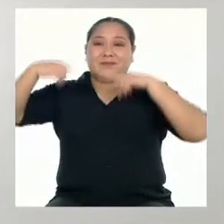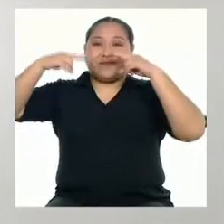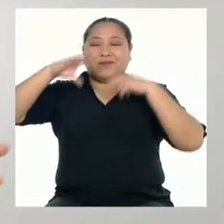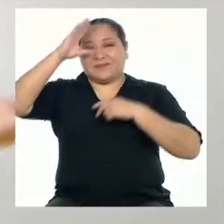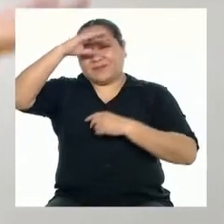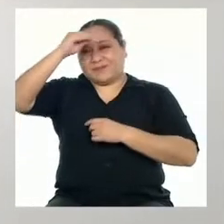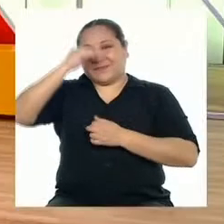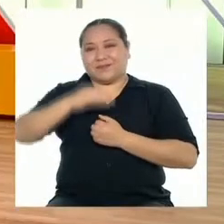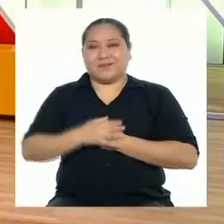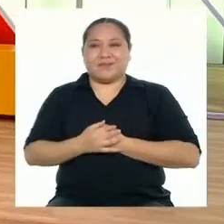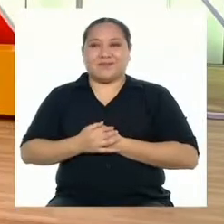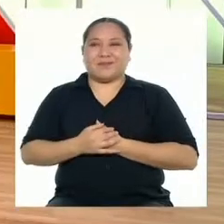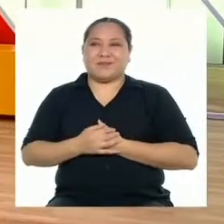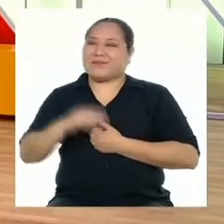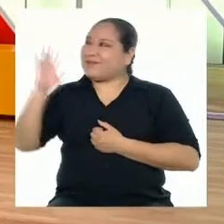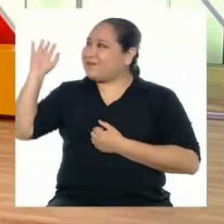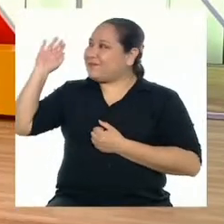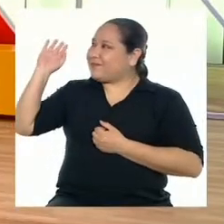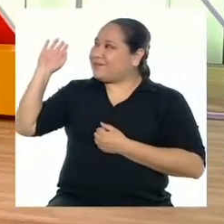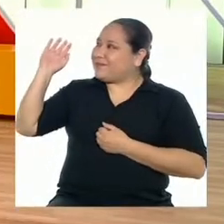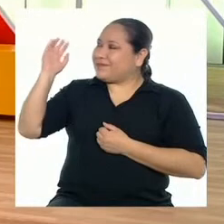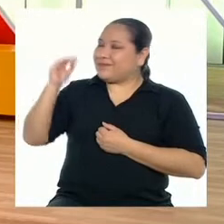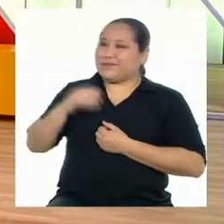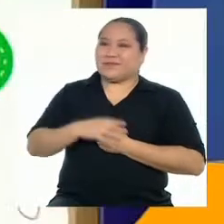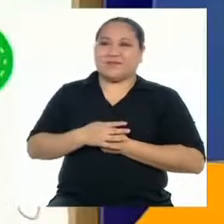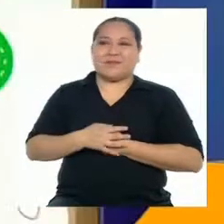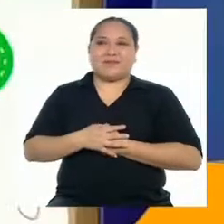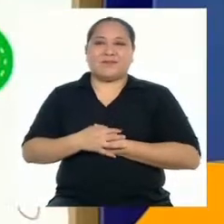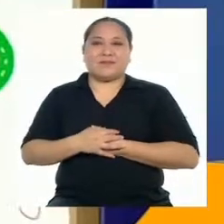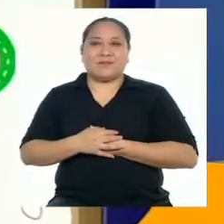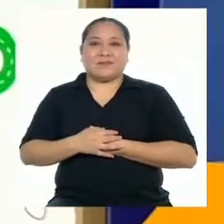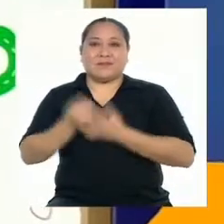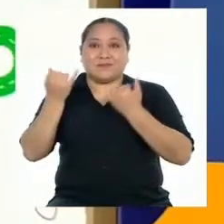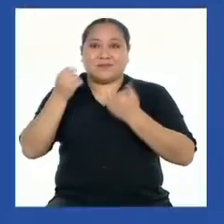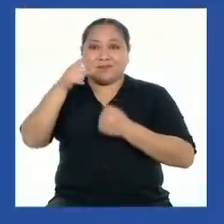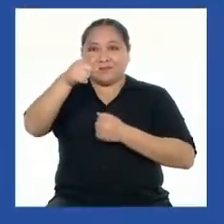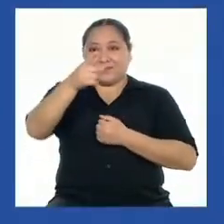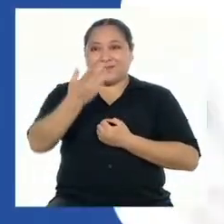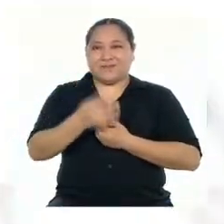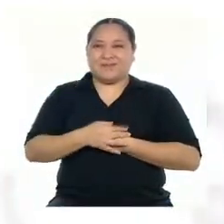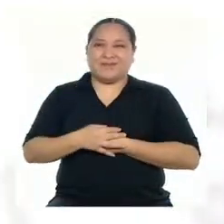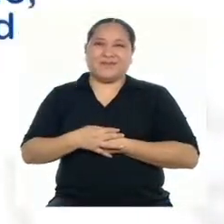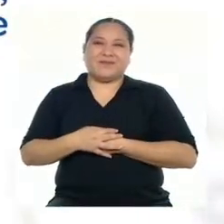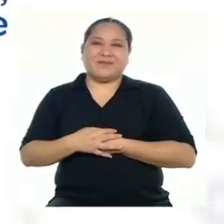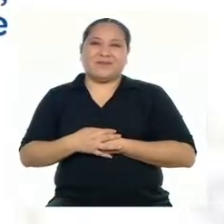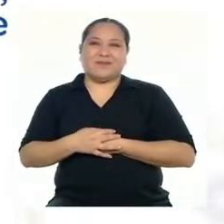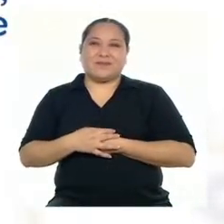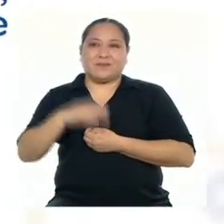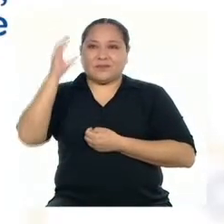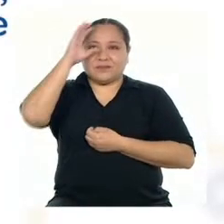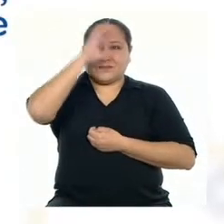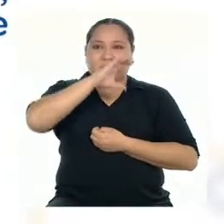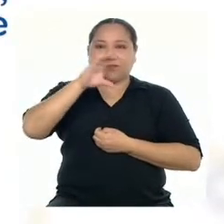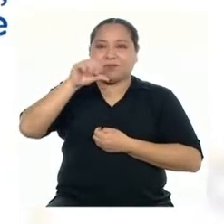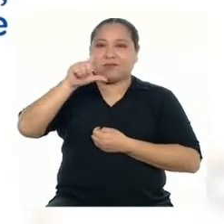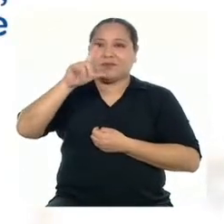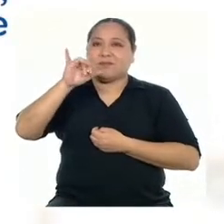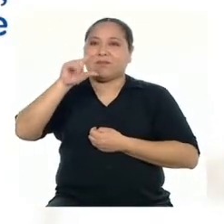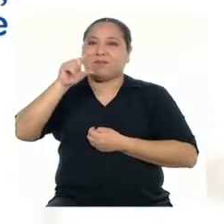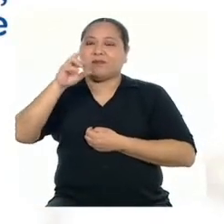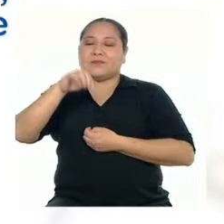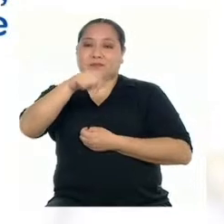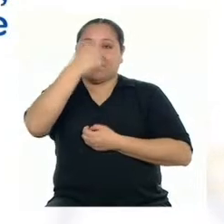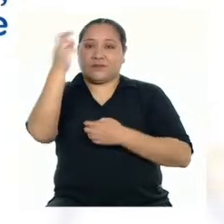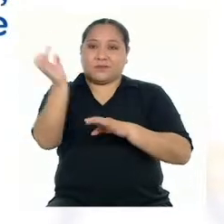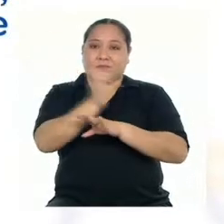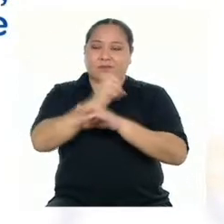chicas y chicos. ¡Chau, chau! Ahora te toca a ti. Busca un caligrama u otro tipo de